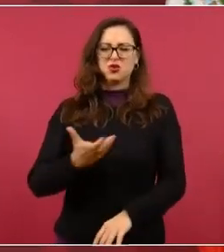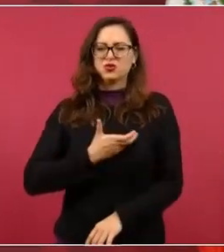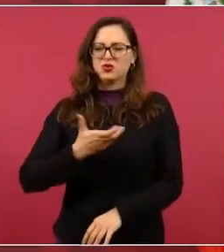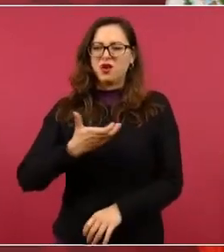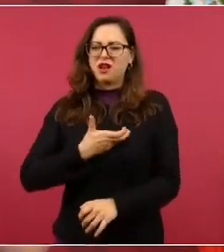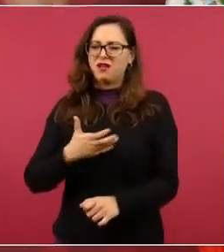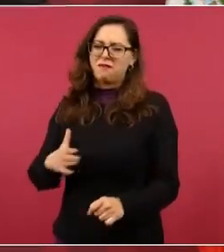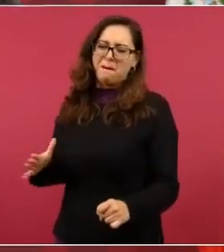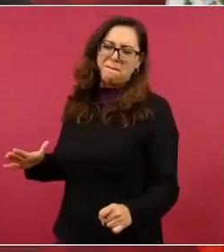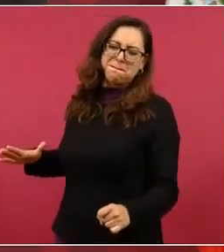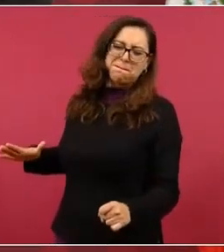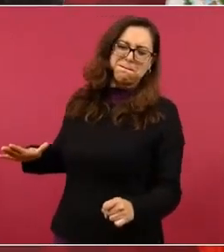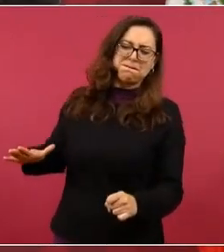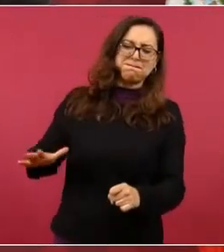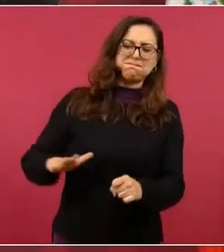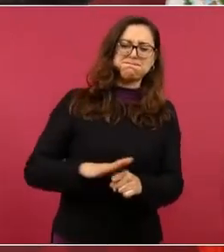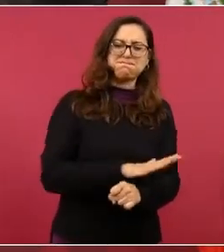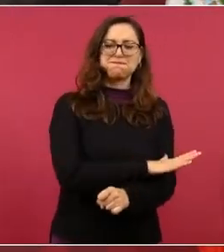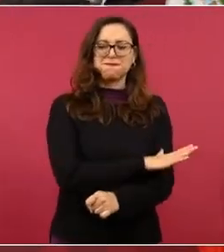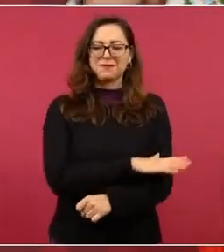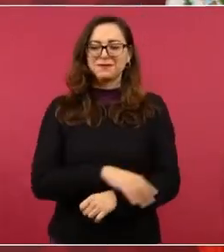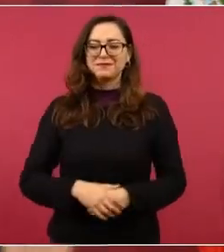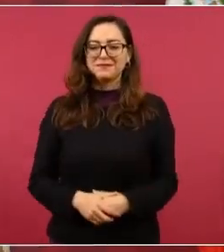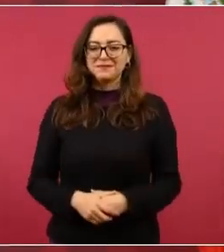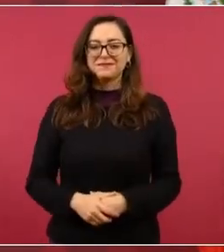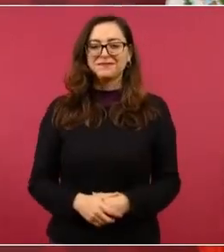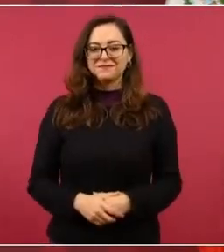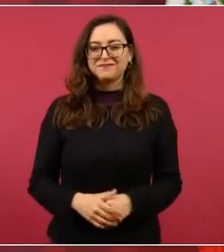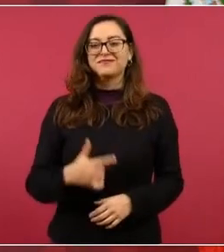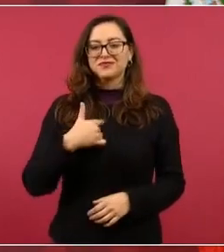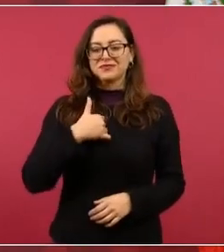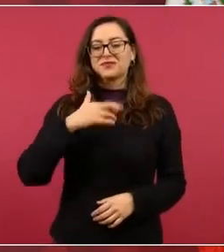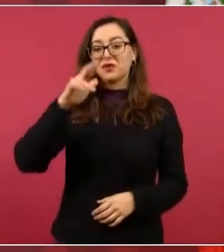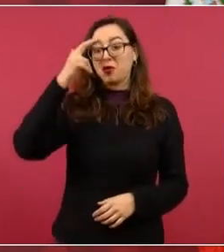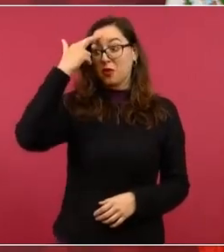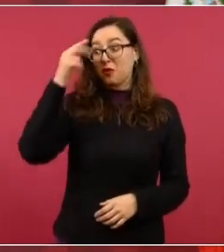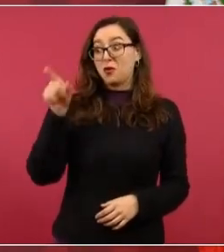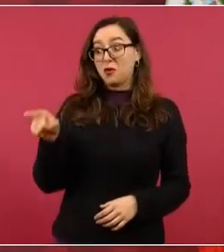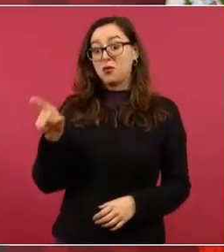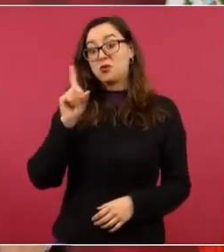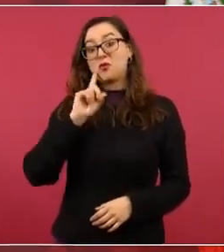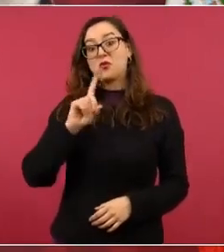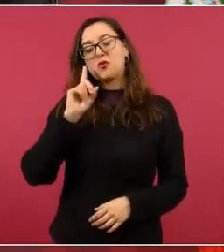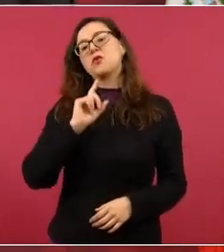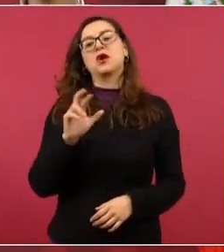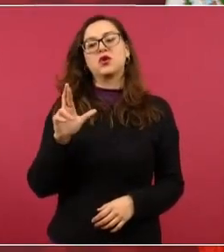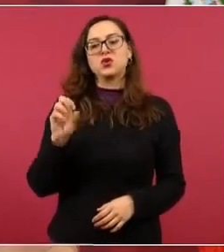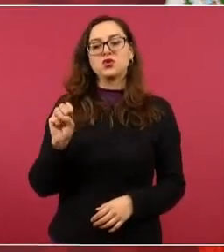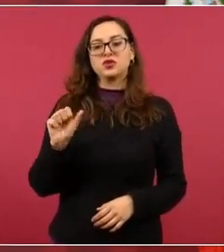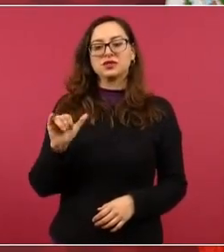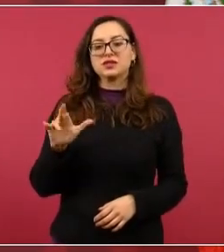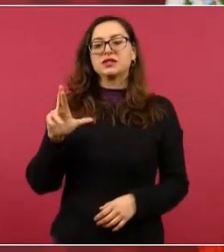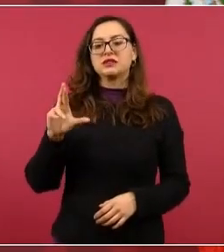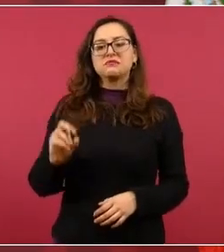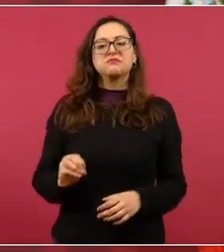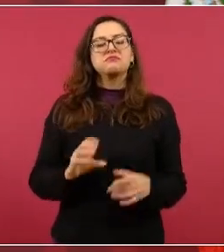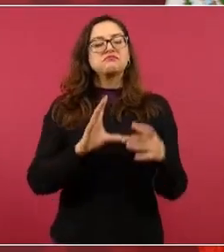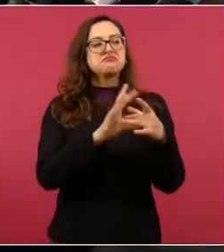Y todavía recuerdo el discurso de doña Rosario de aquel entonces.